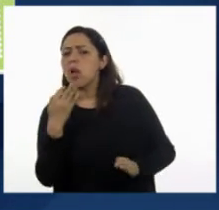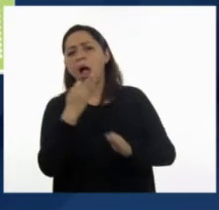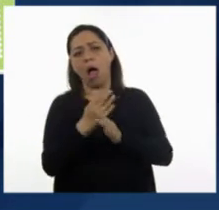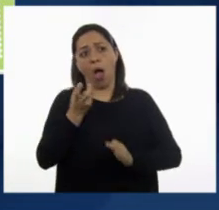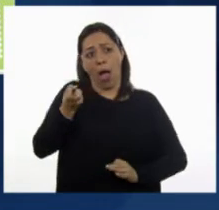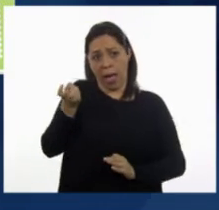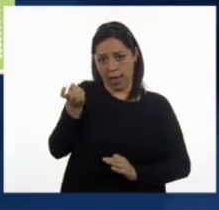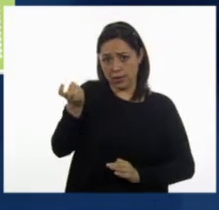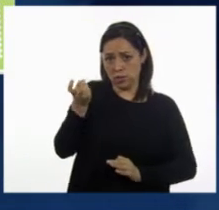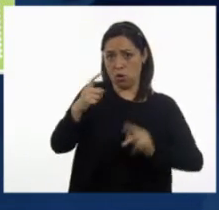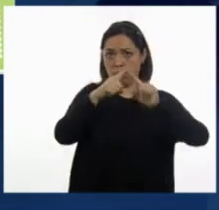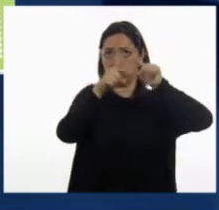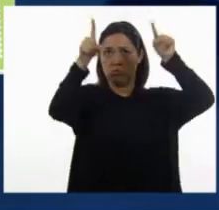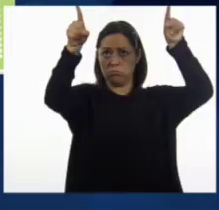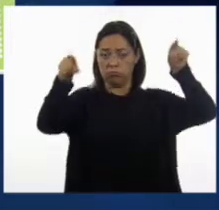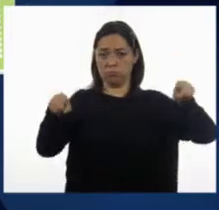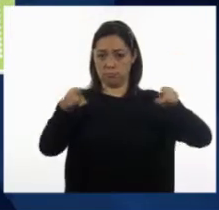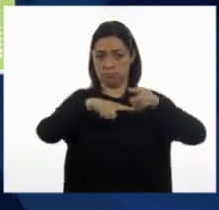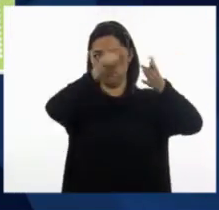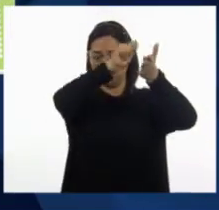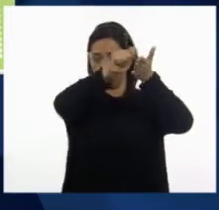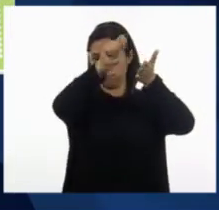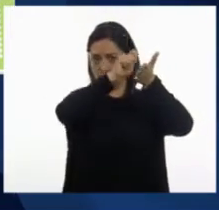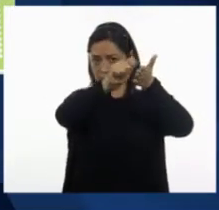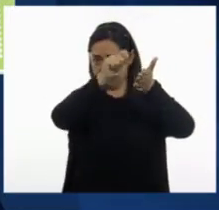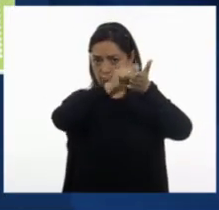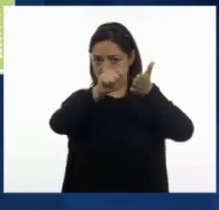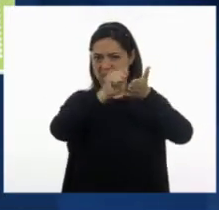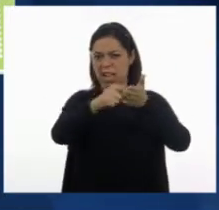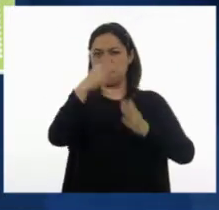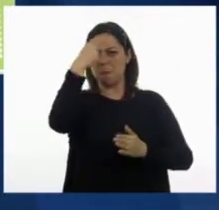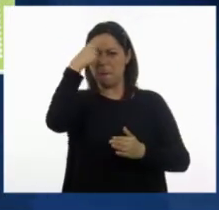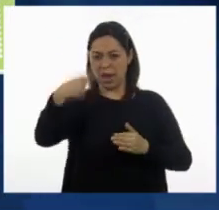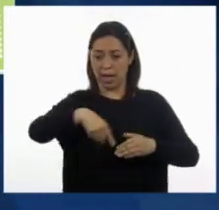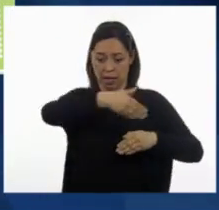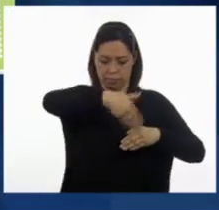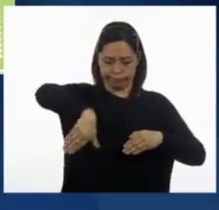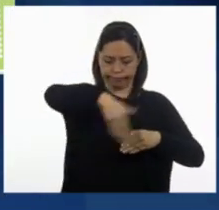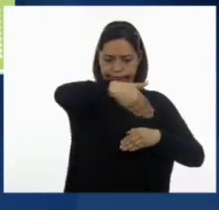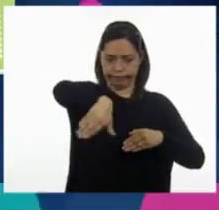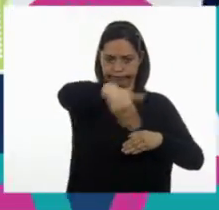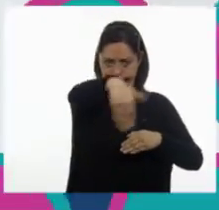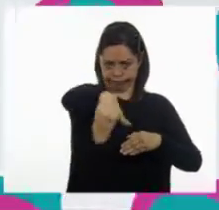utilizando las letras para referirnos a las filas. Muy bien.